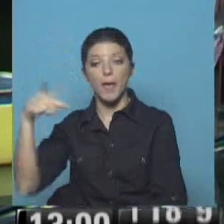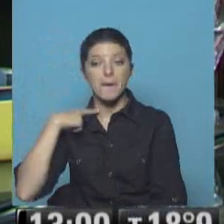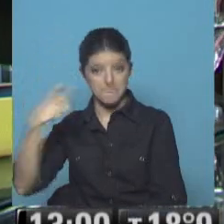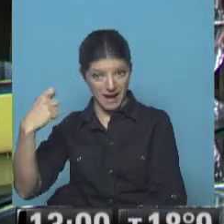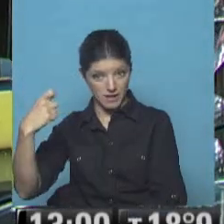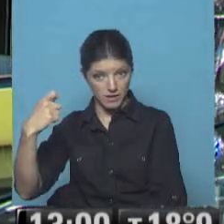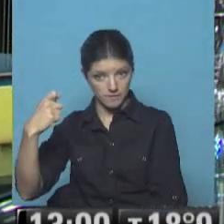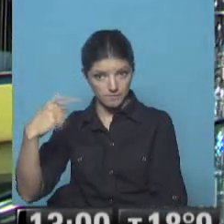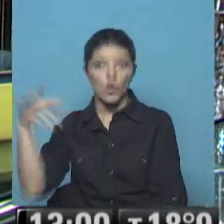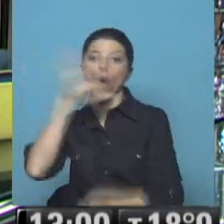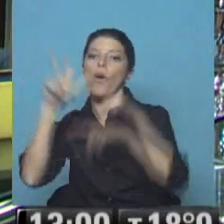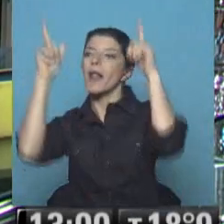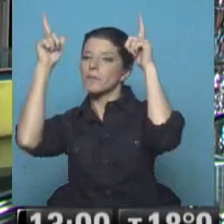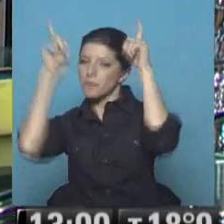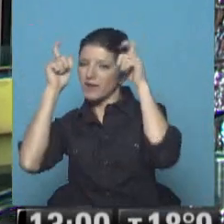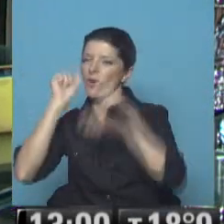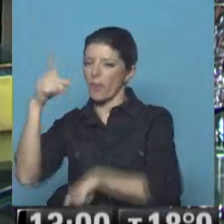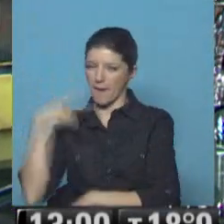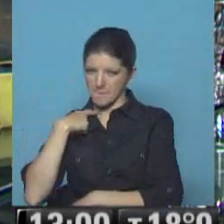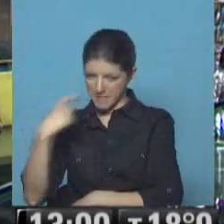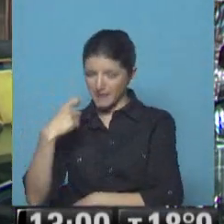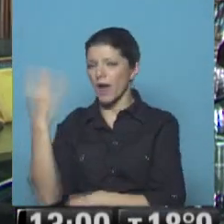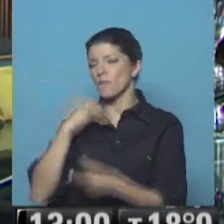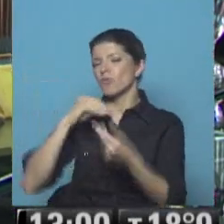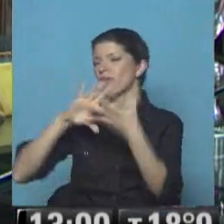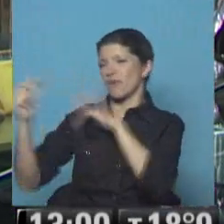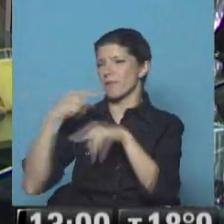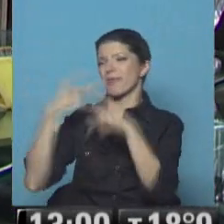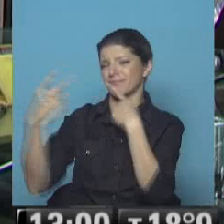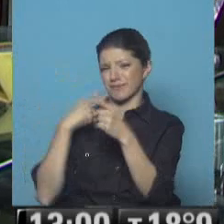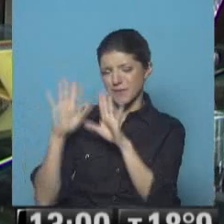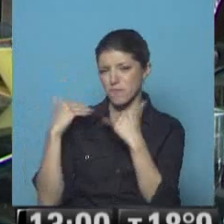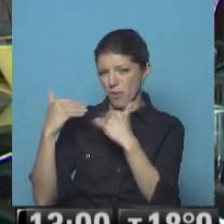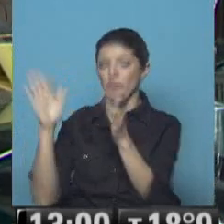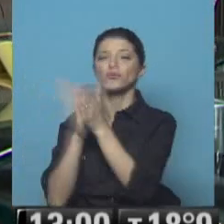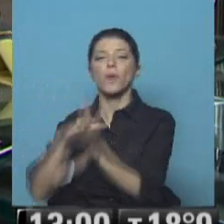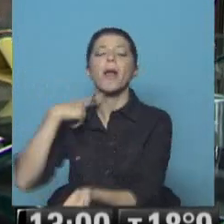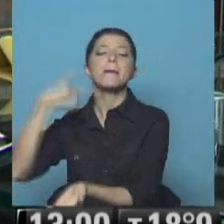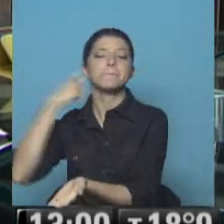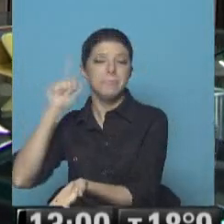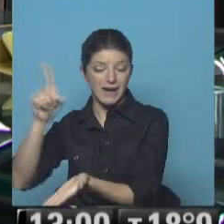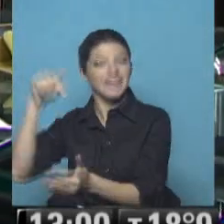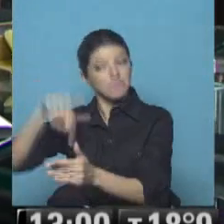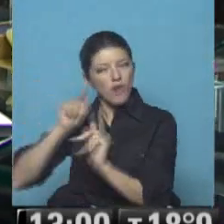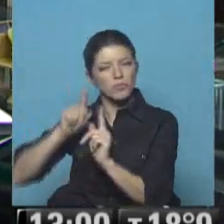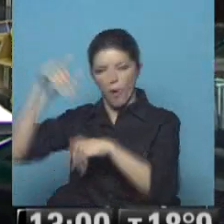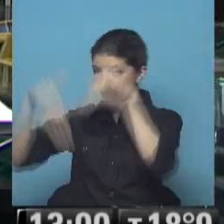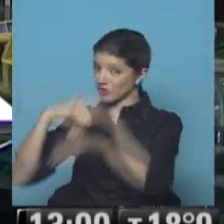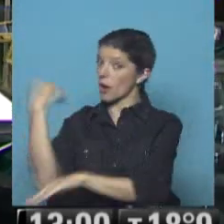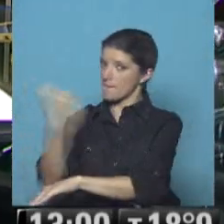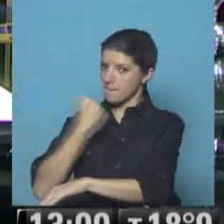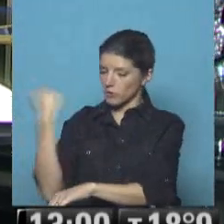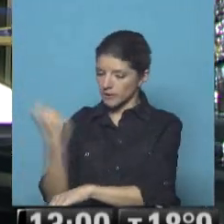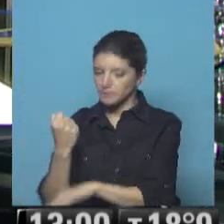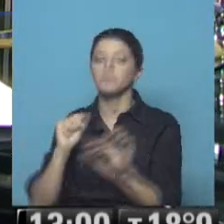español o el Reino de España, tantas definiciones que hay para ese país, esas elecciones son claves. Y también hay otros temas,